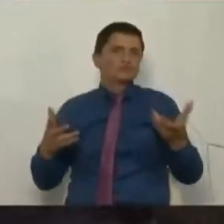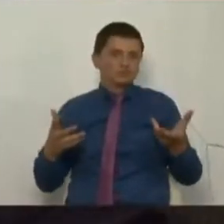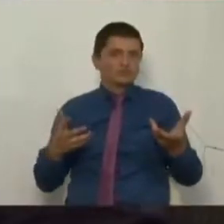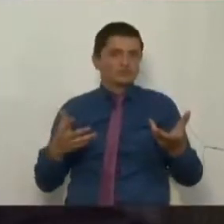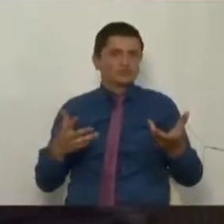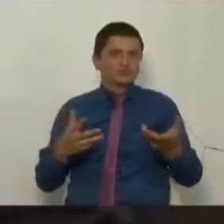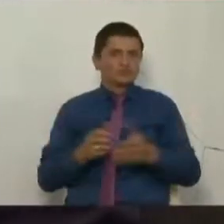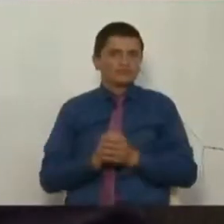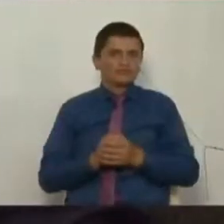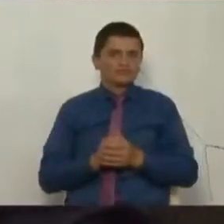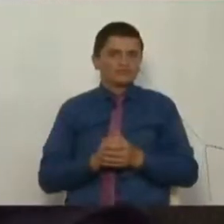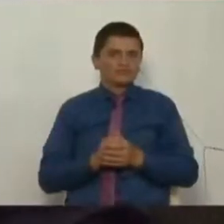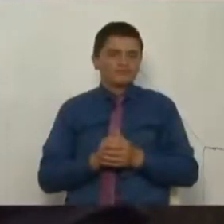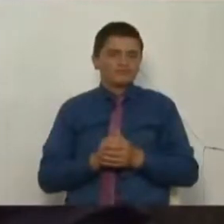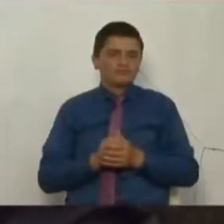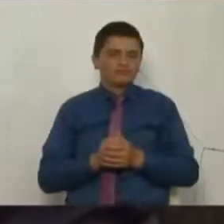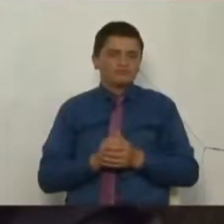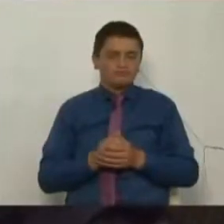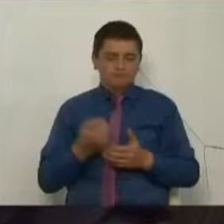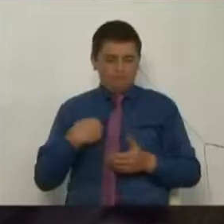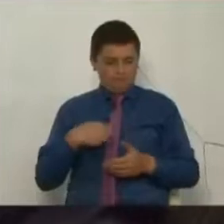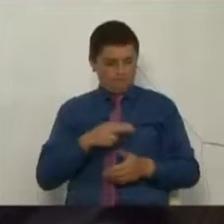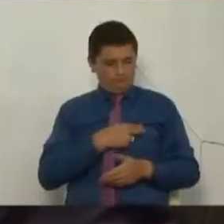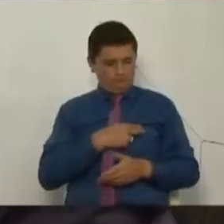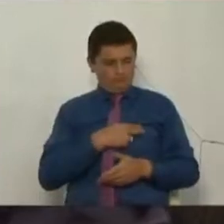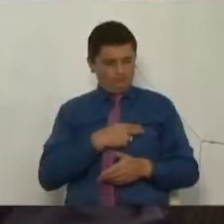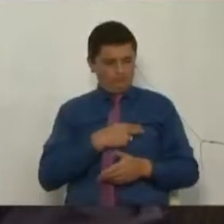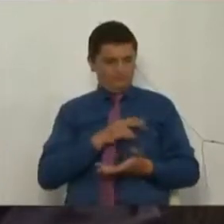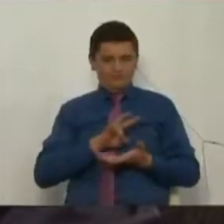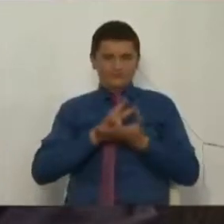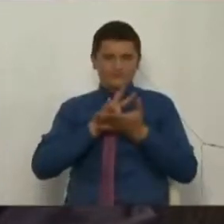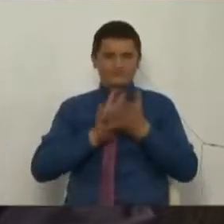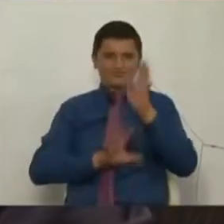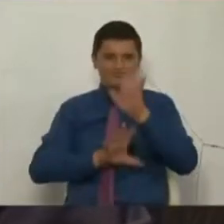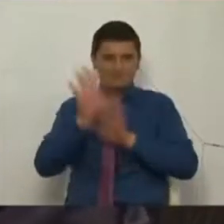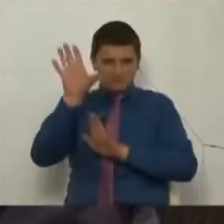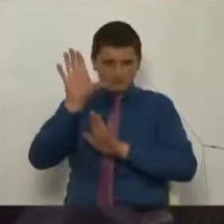Nosotros, por nuestro modelo de crecimiento